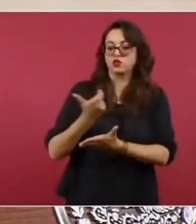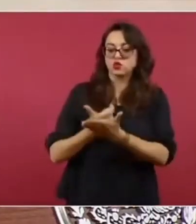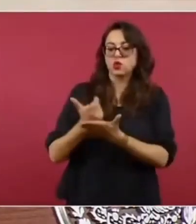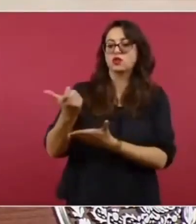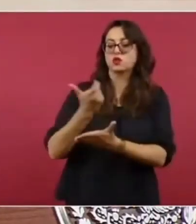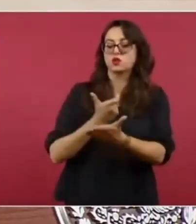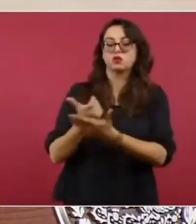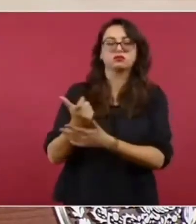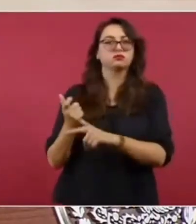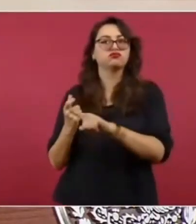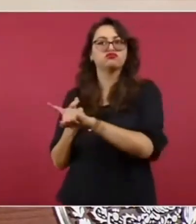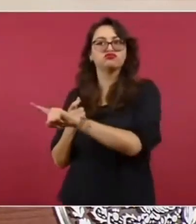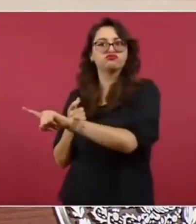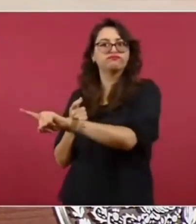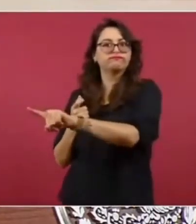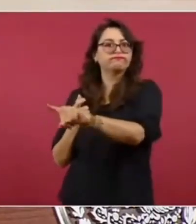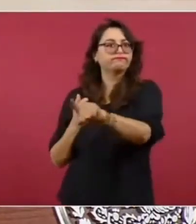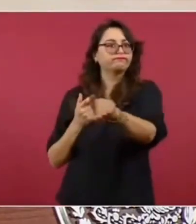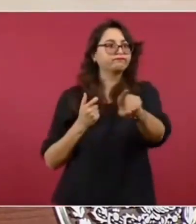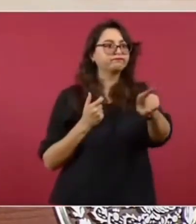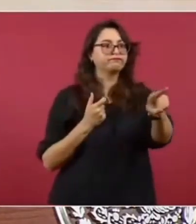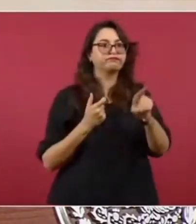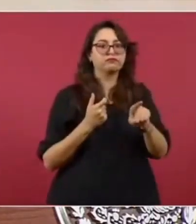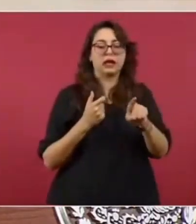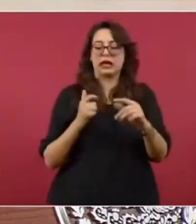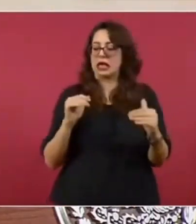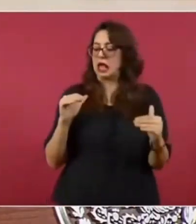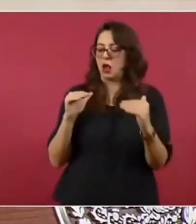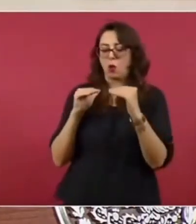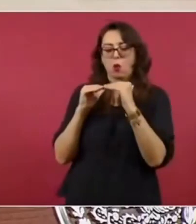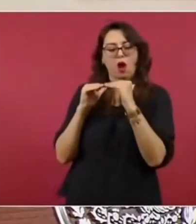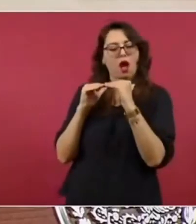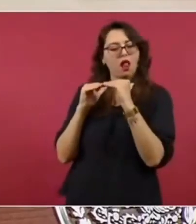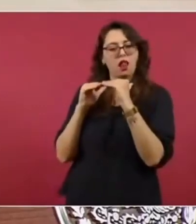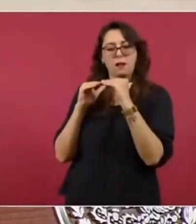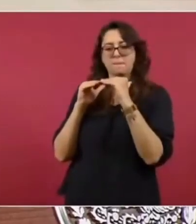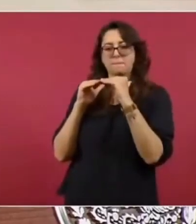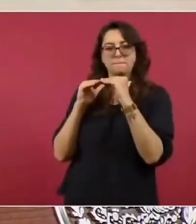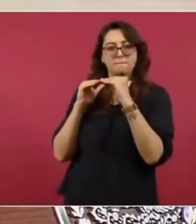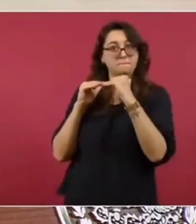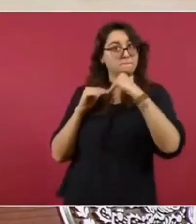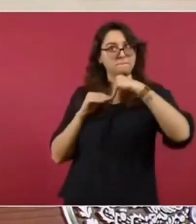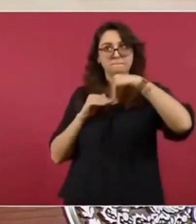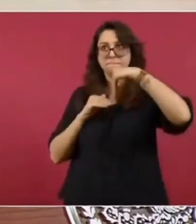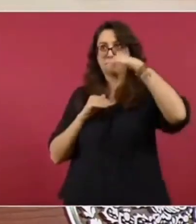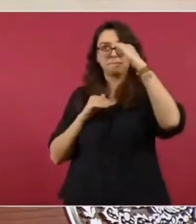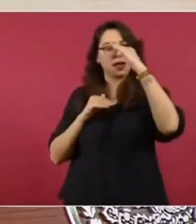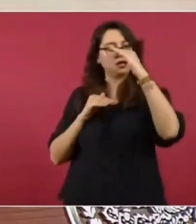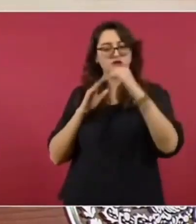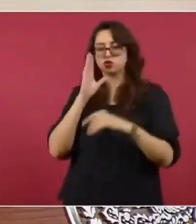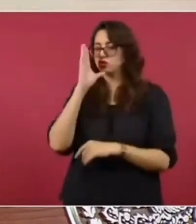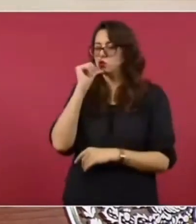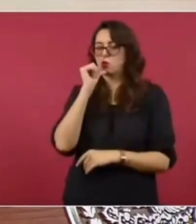como lo establece la Constitución en su artículo 127